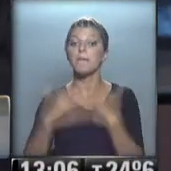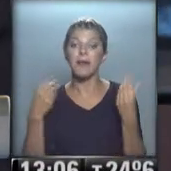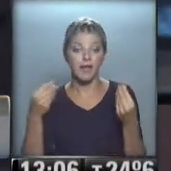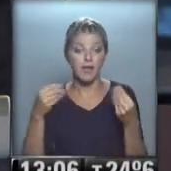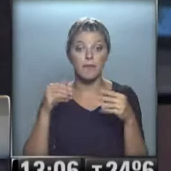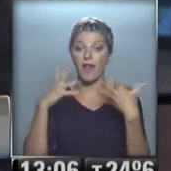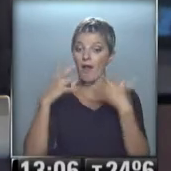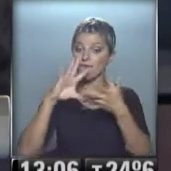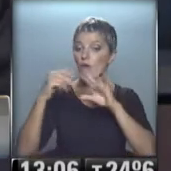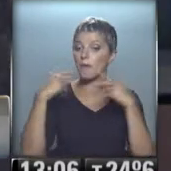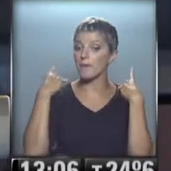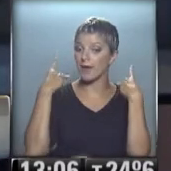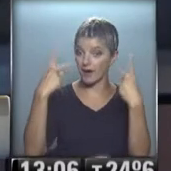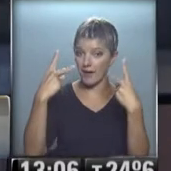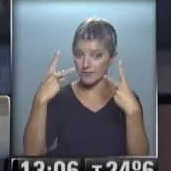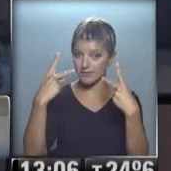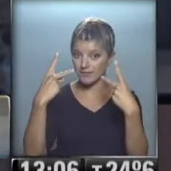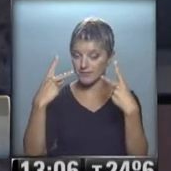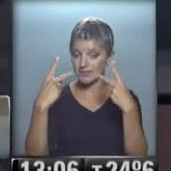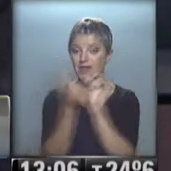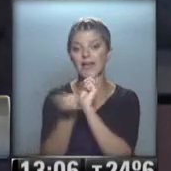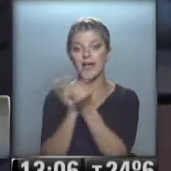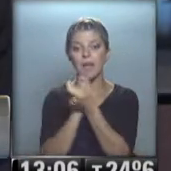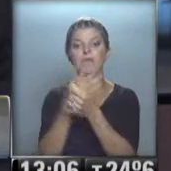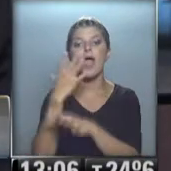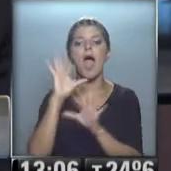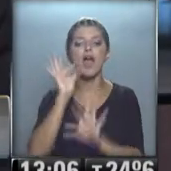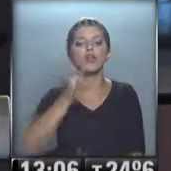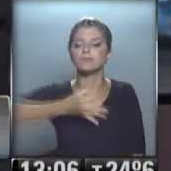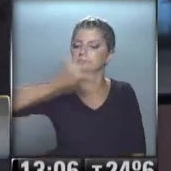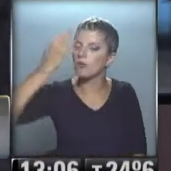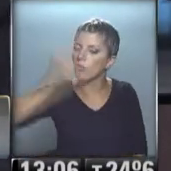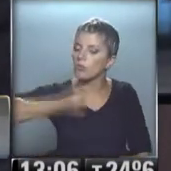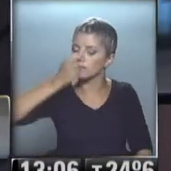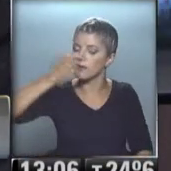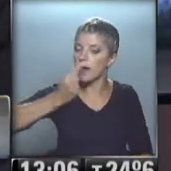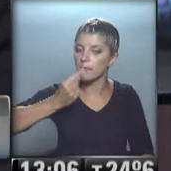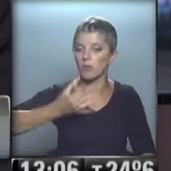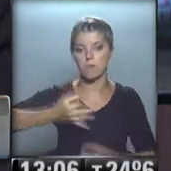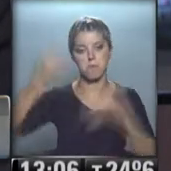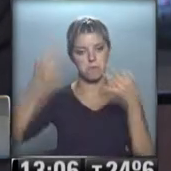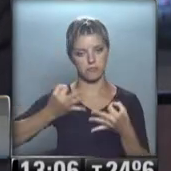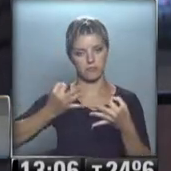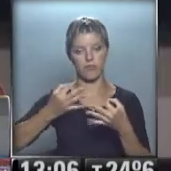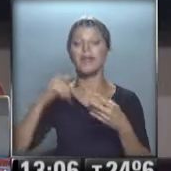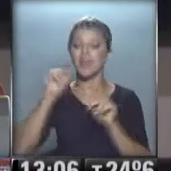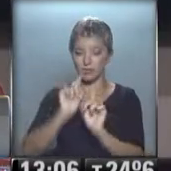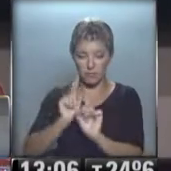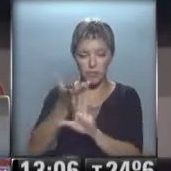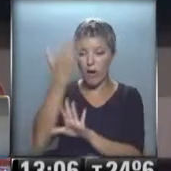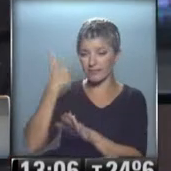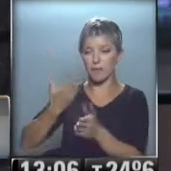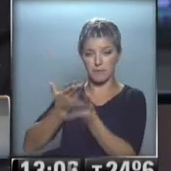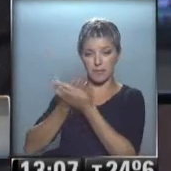señala el gobierno de Brasil en seguro, rápido y eficaz, que era uno de los reclamos y además